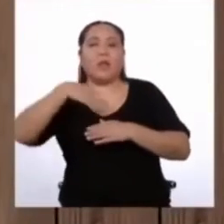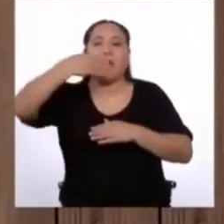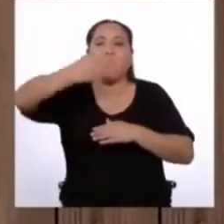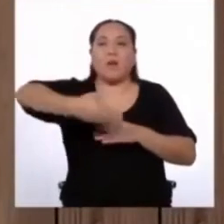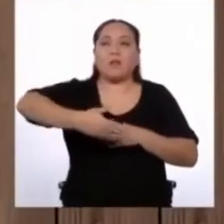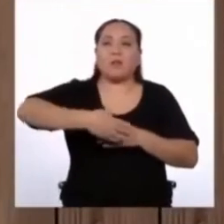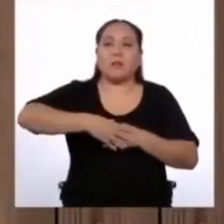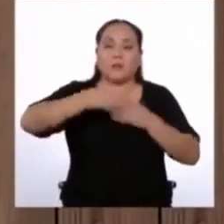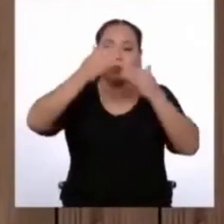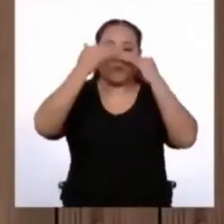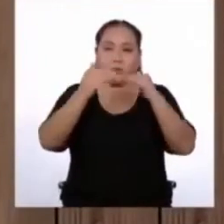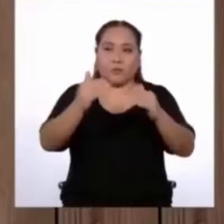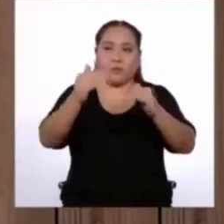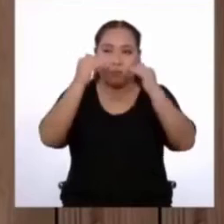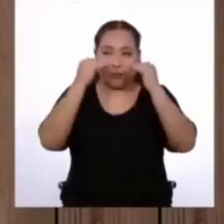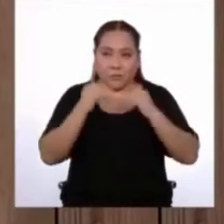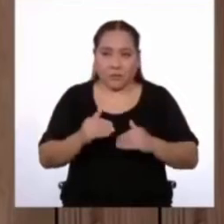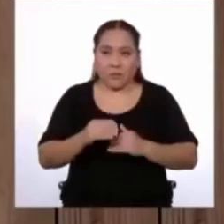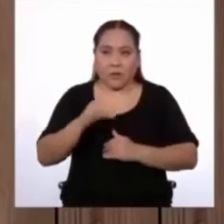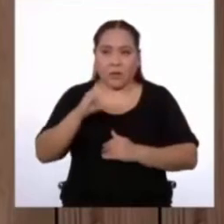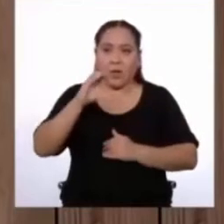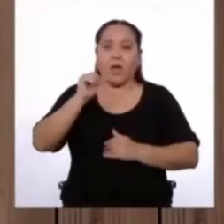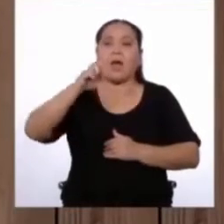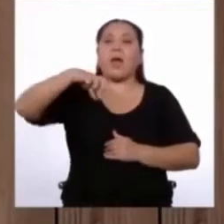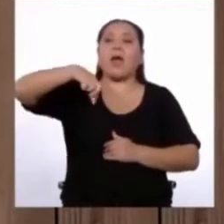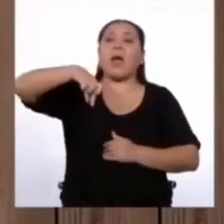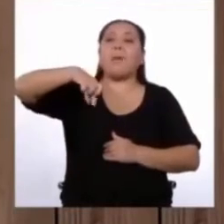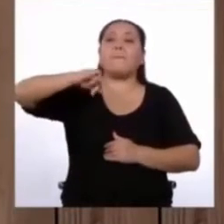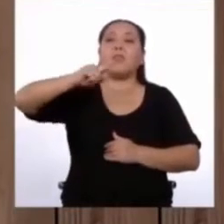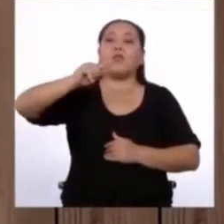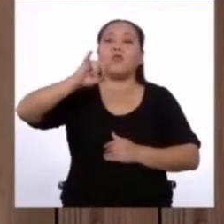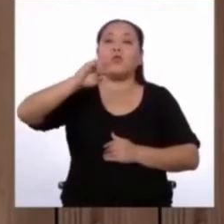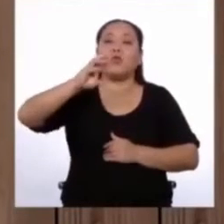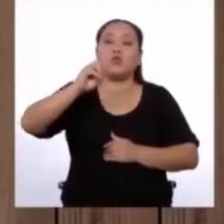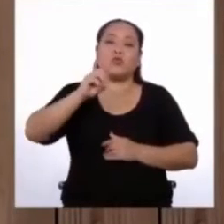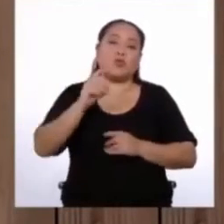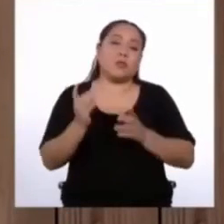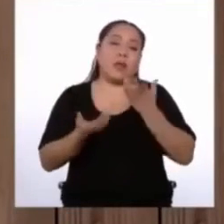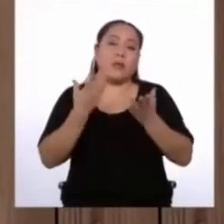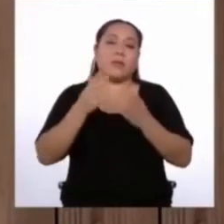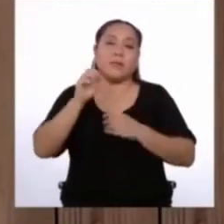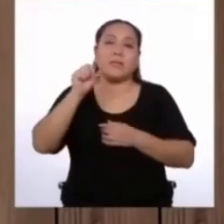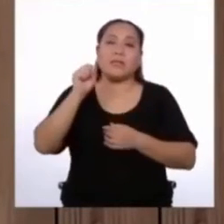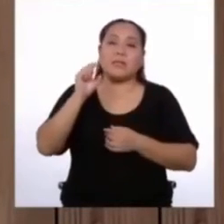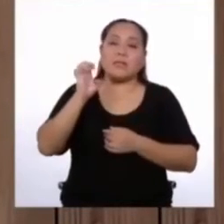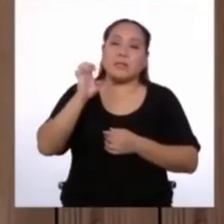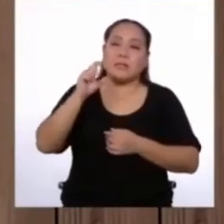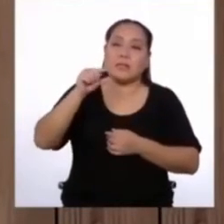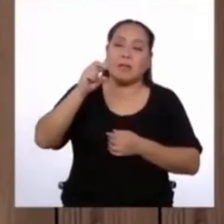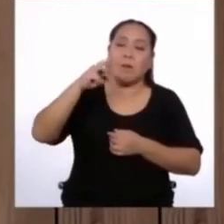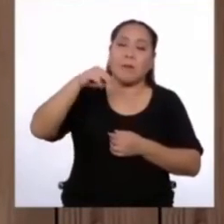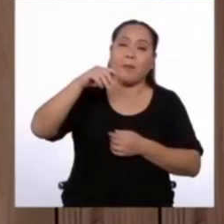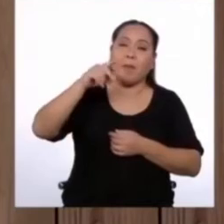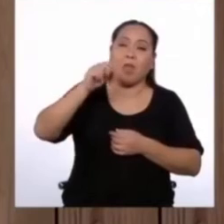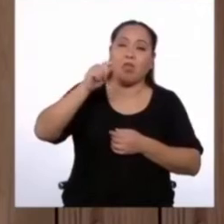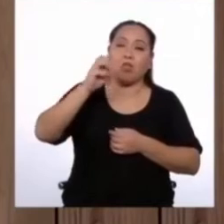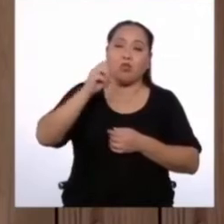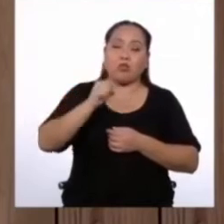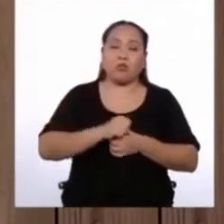La siguiente parte de un reglamento vendría a ser los capítulos o segmentos. Usualmente, esta parte está ordenada como